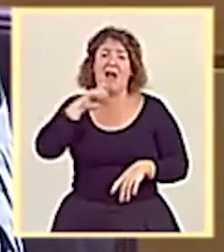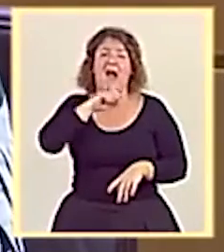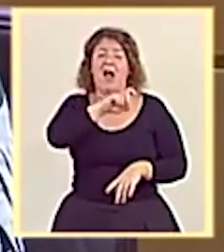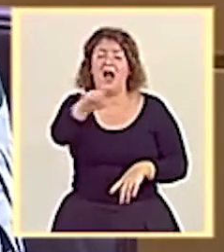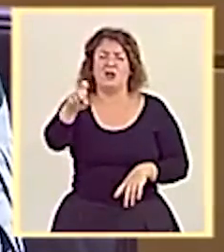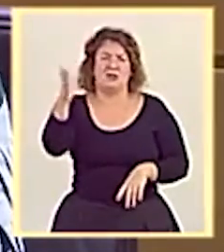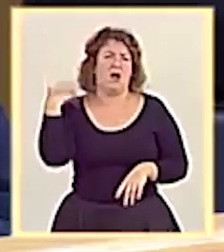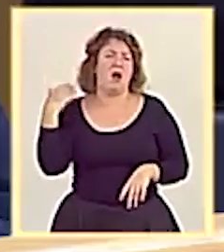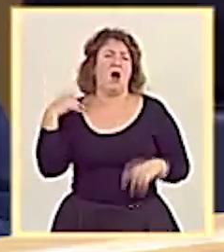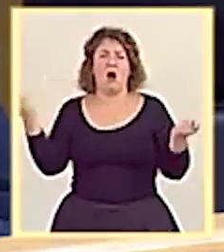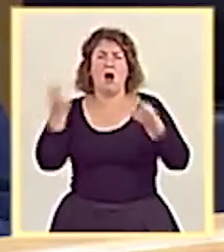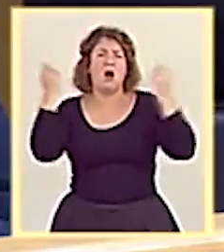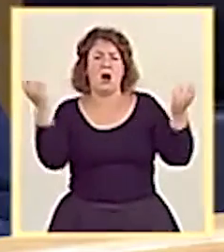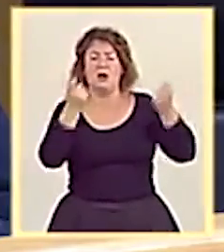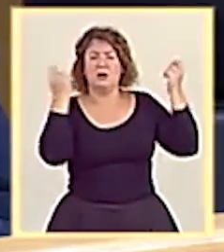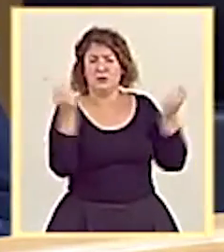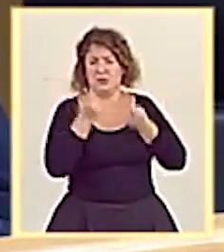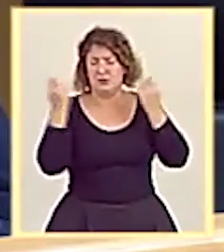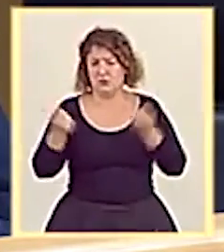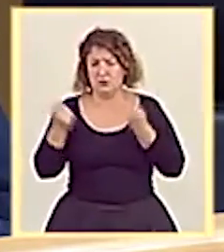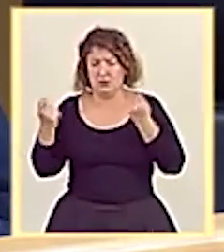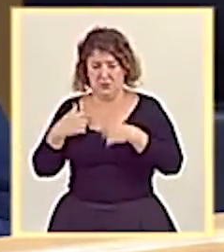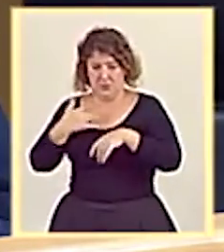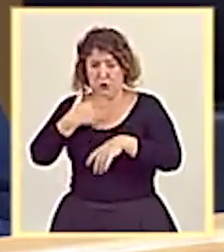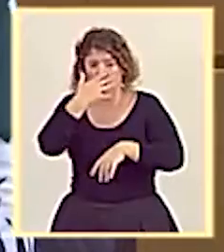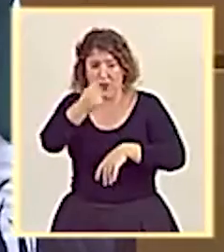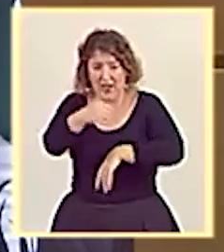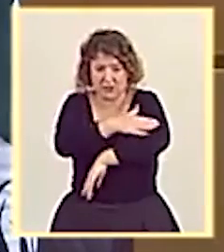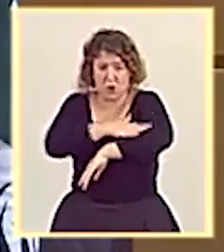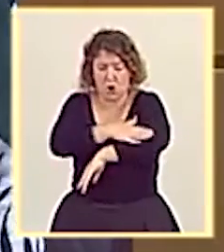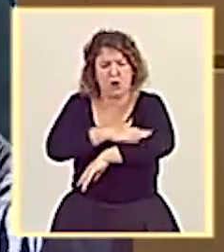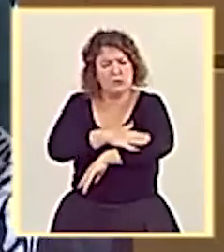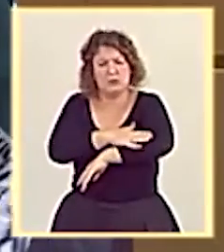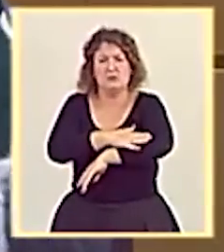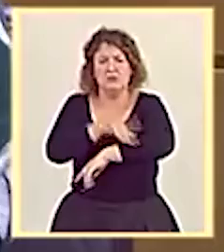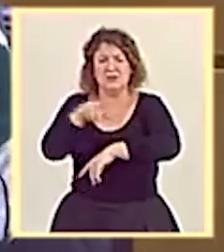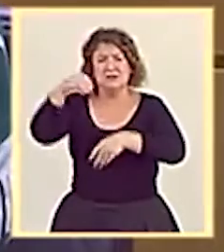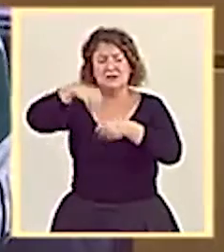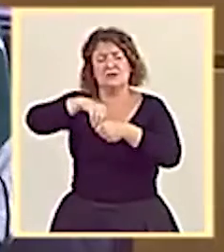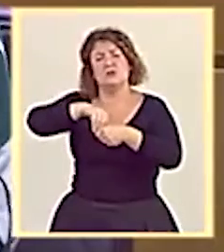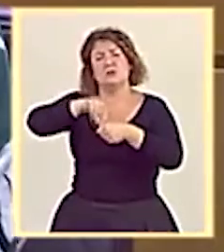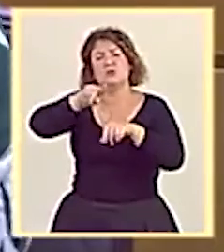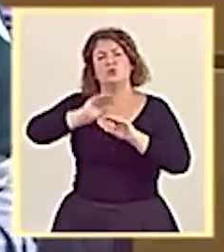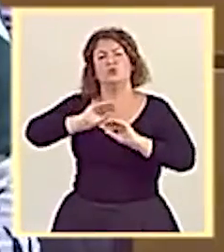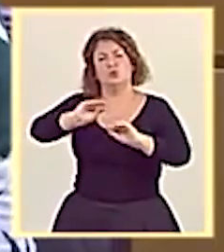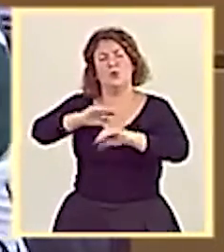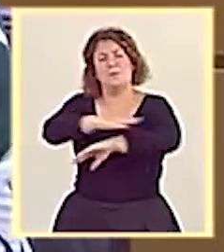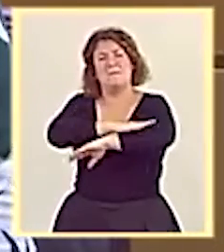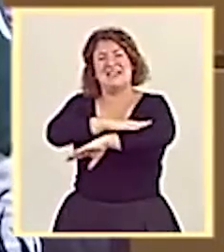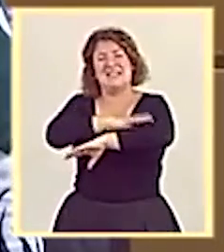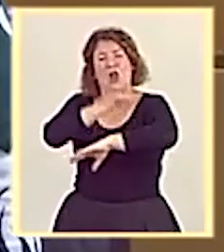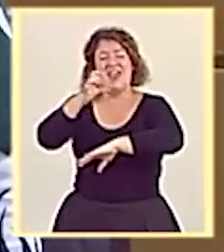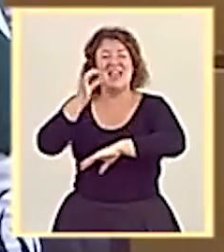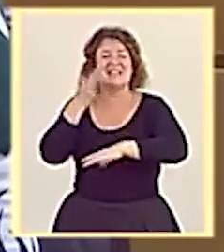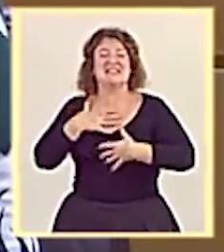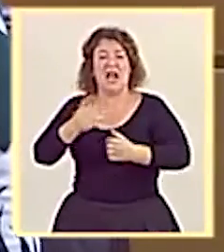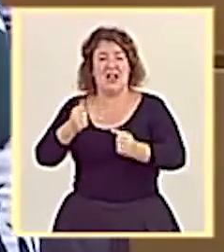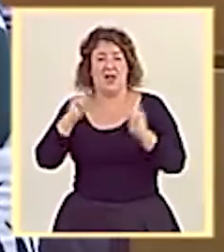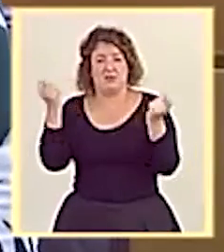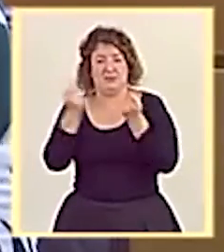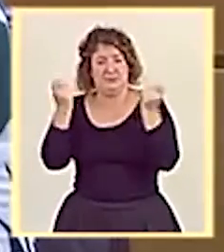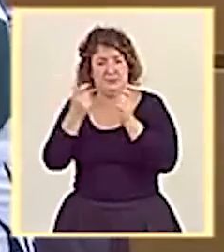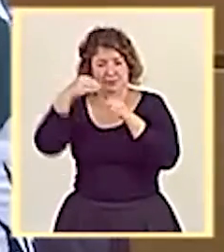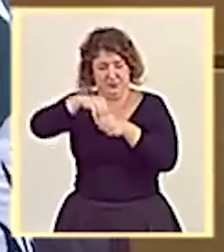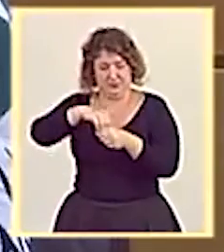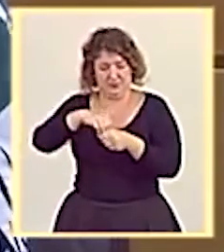a bombo y platillo, que anunció el Ejecutivo Socialista y que también publicó usted en su Ministerio de Sanidad. No sé si